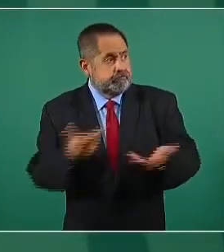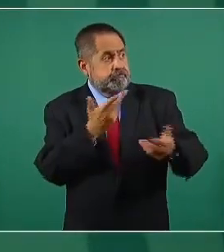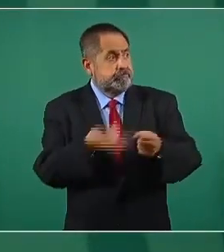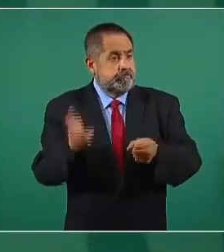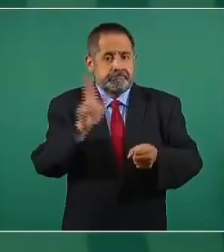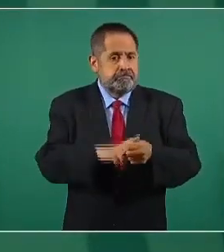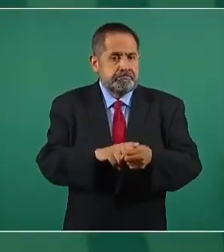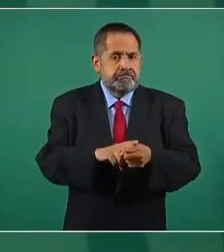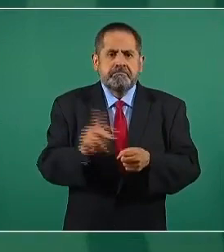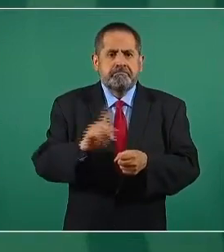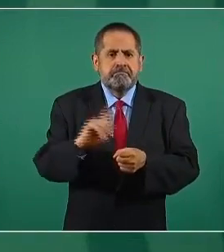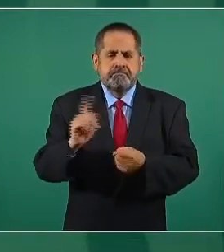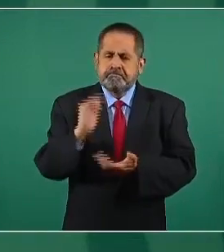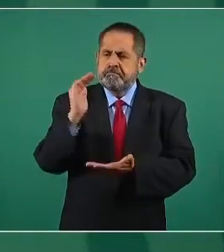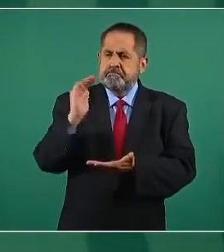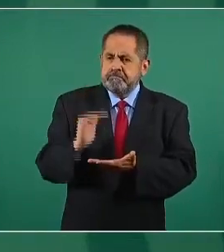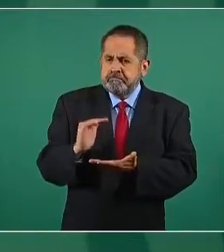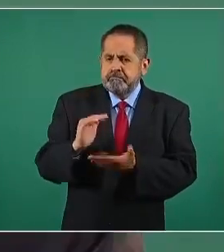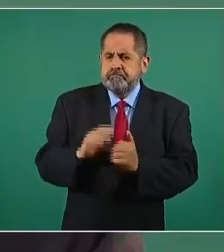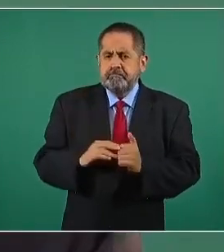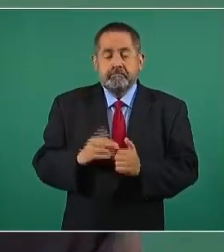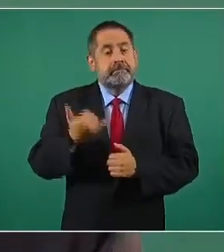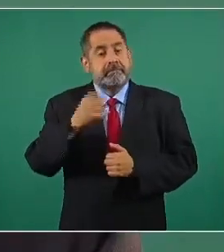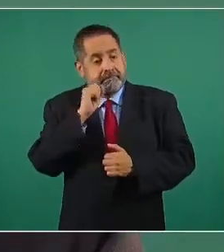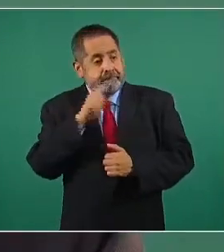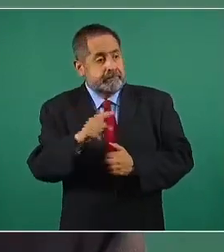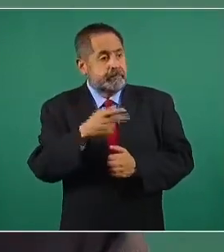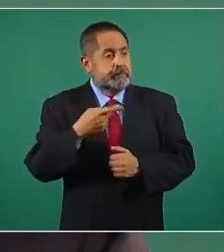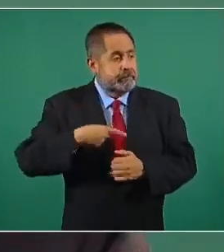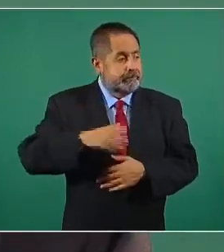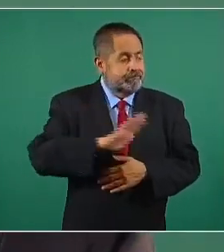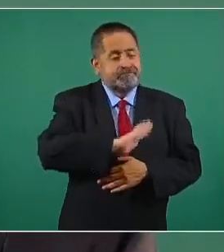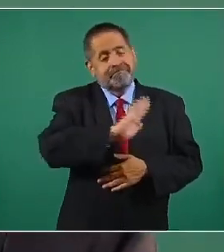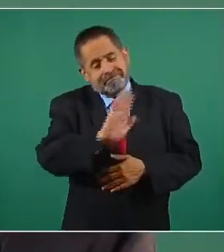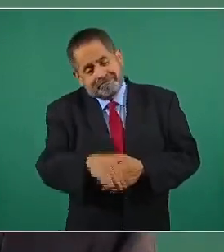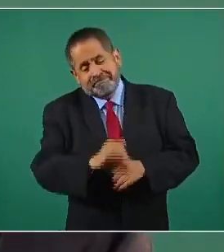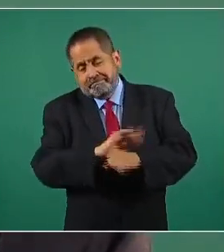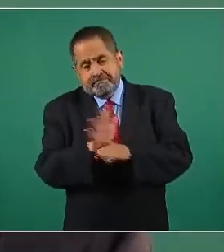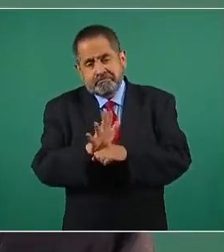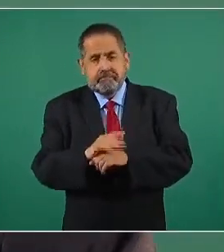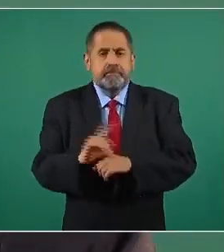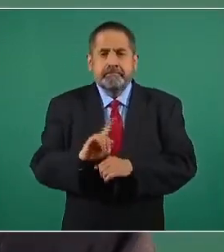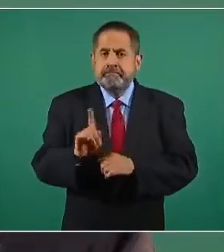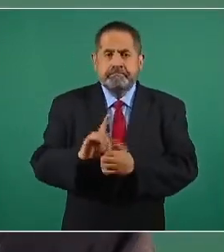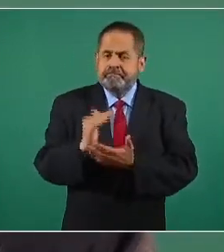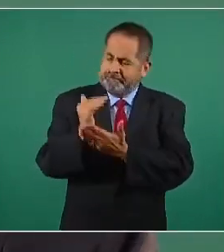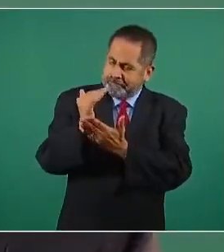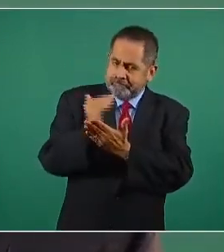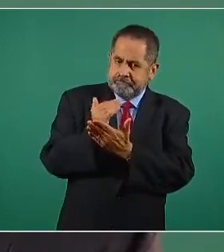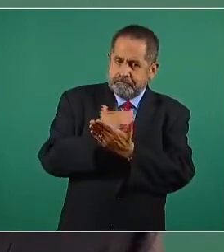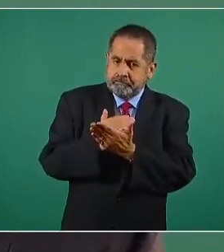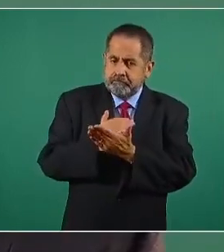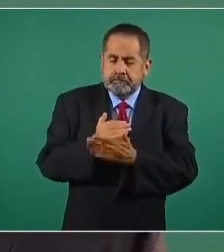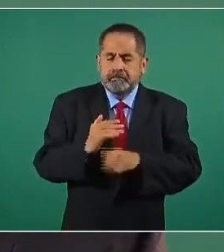más importante de todos, menos fallecidos, porque se está avanzando en la vacunación.